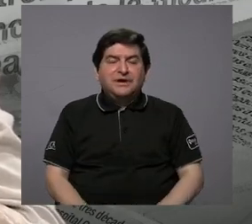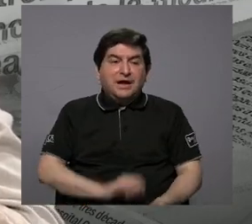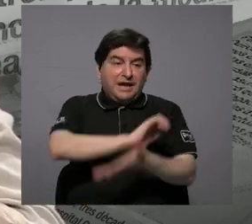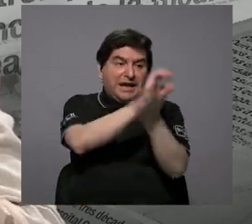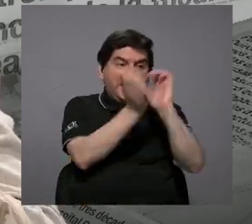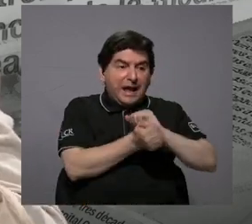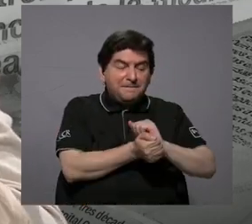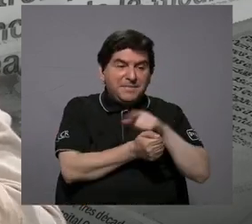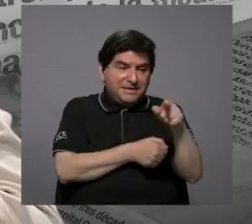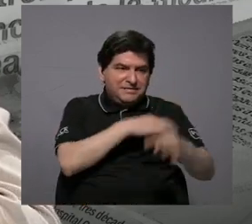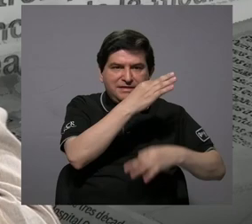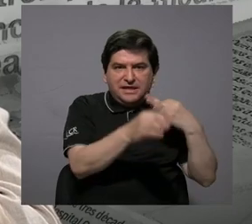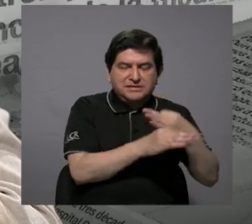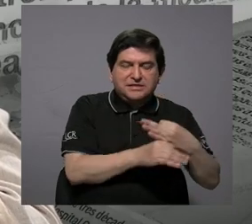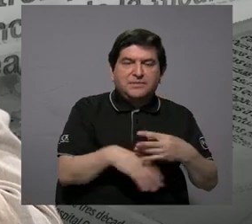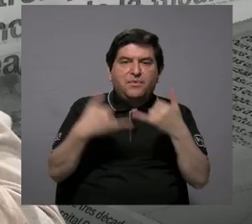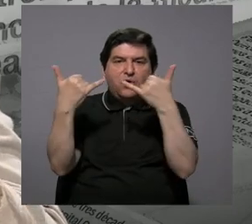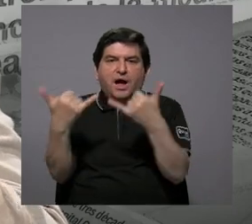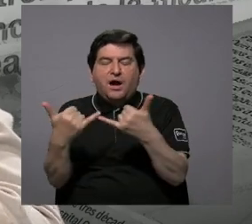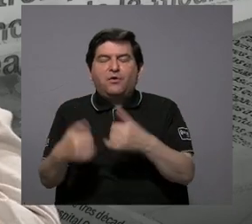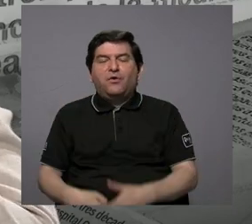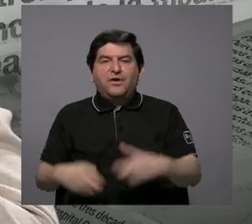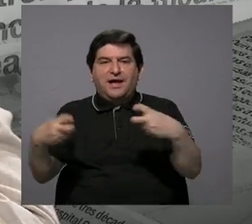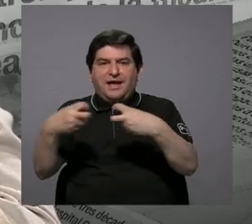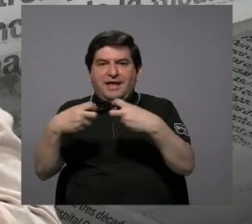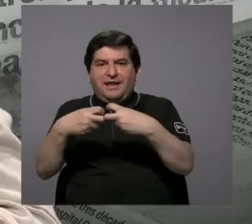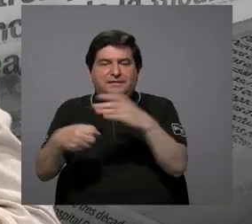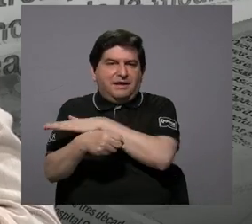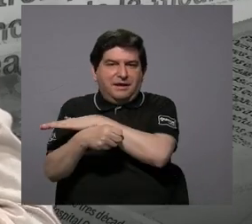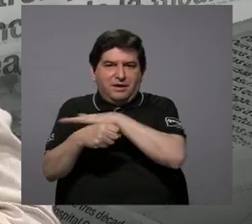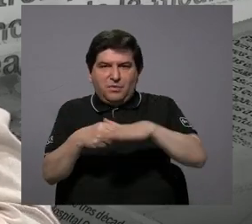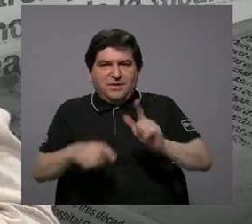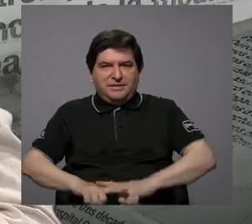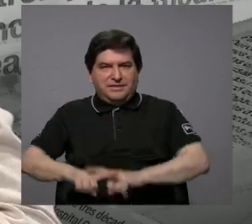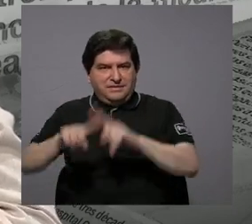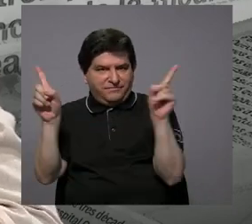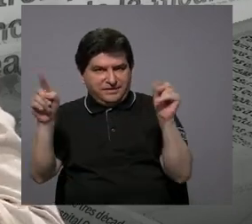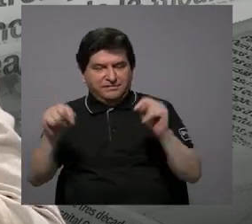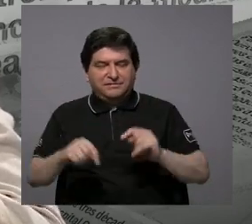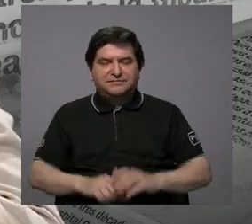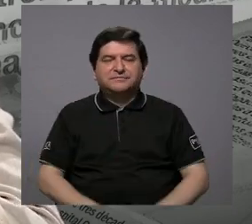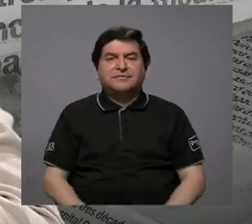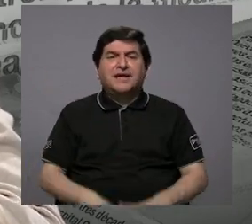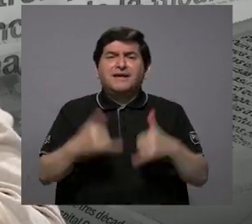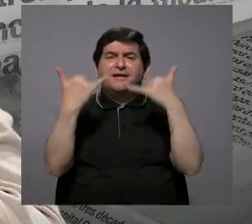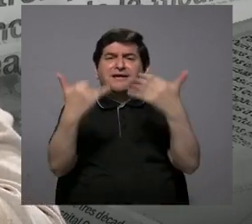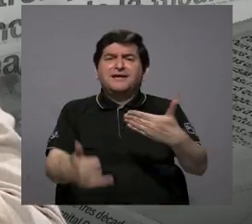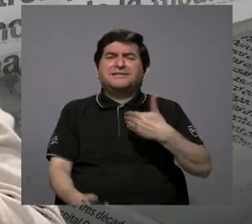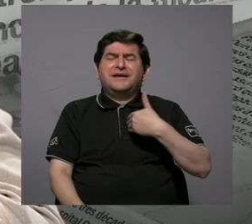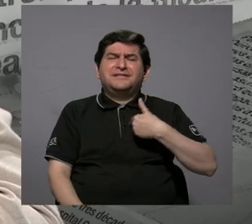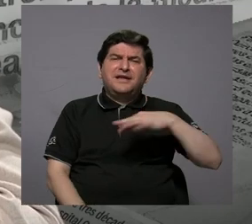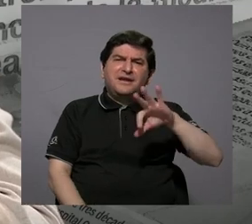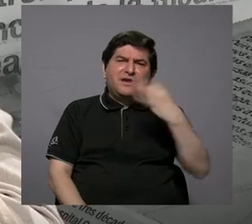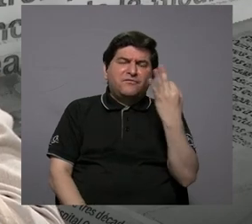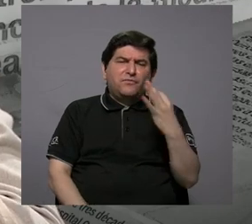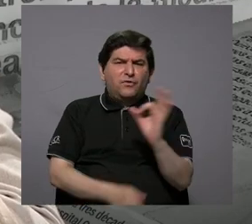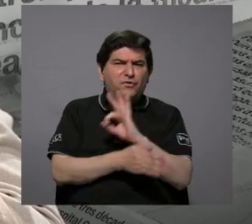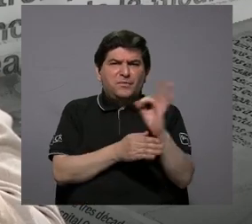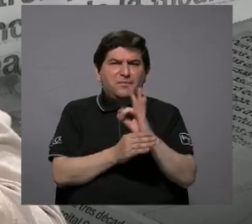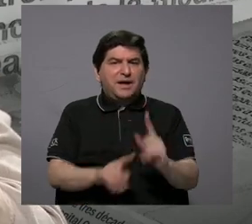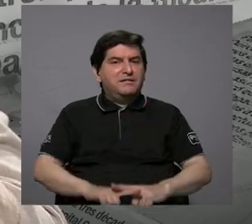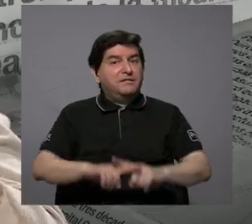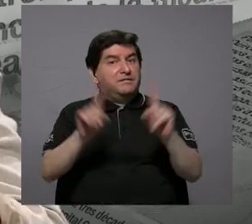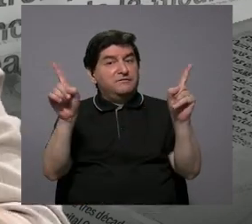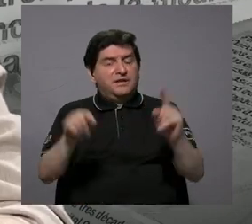tipo de conducción a una conducción eléctrica que es totalmente distinta y que ya tiene una forma de operar totalmente